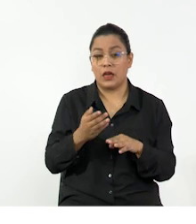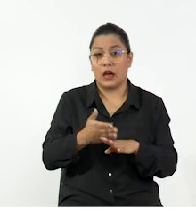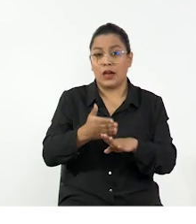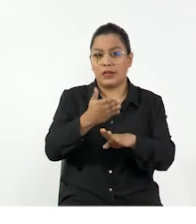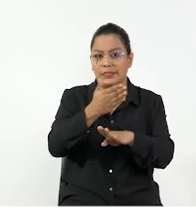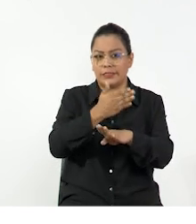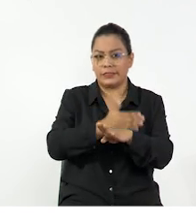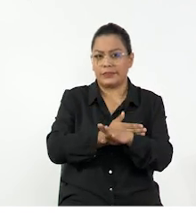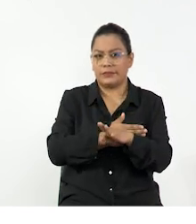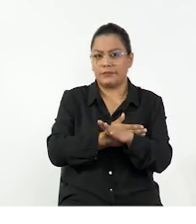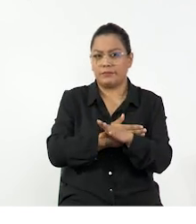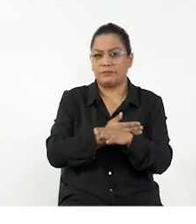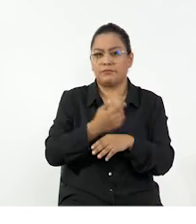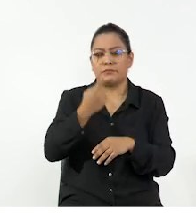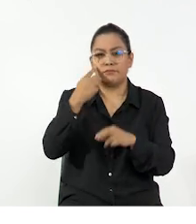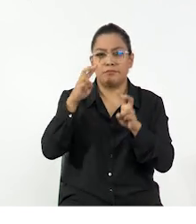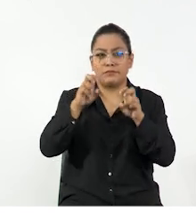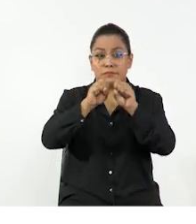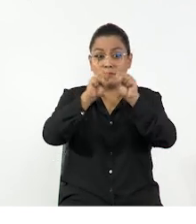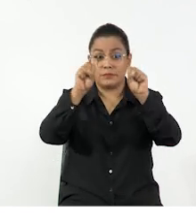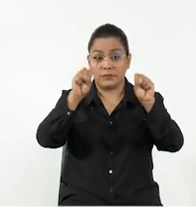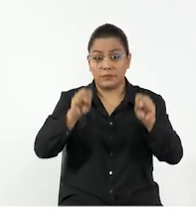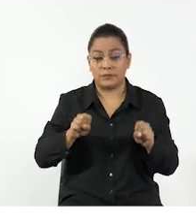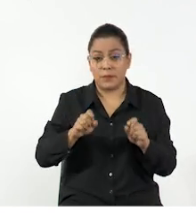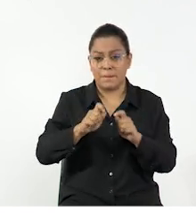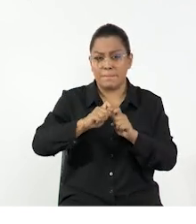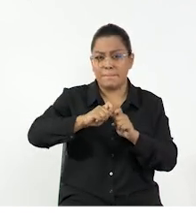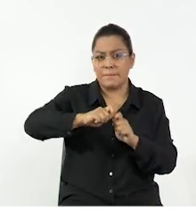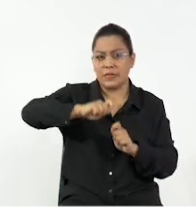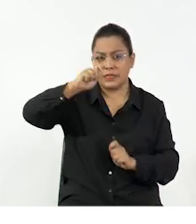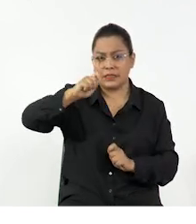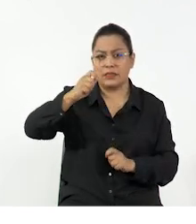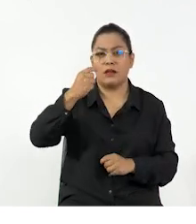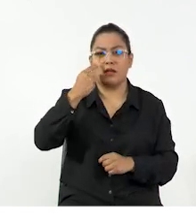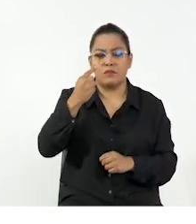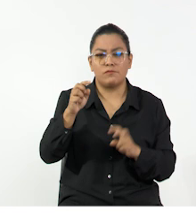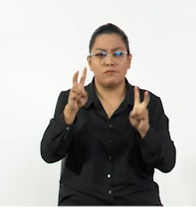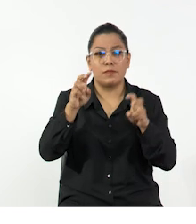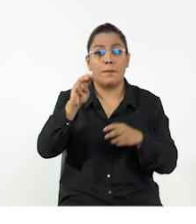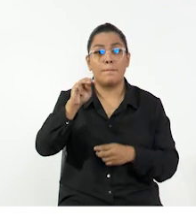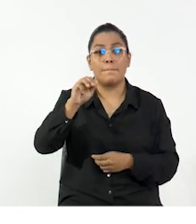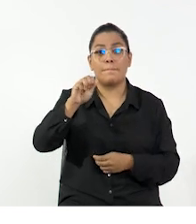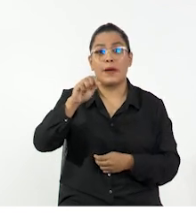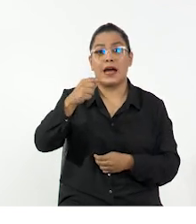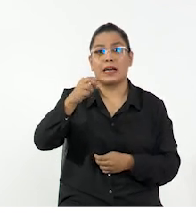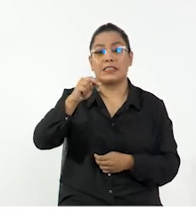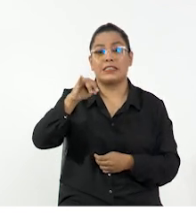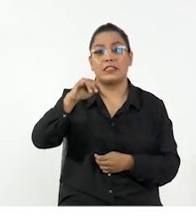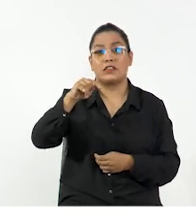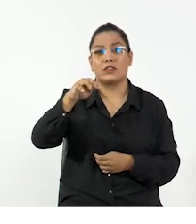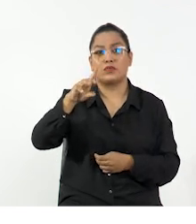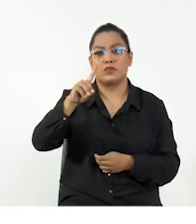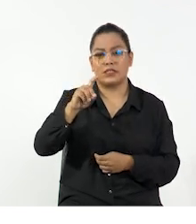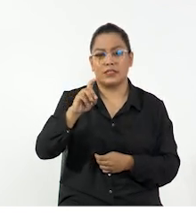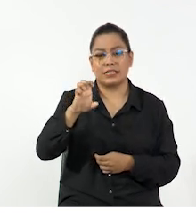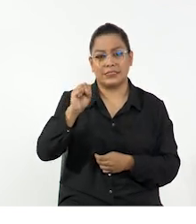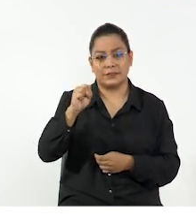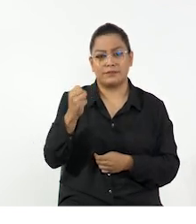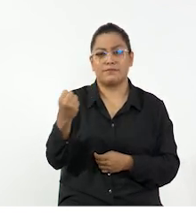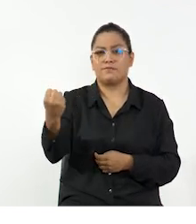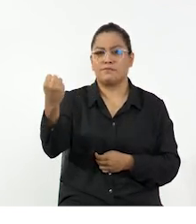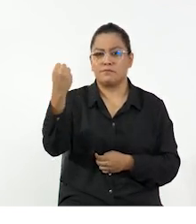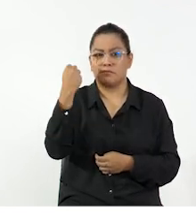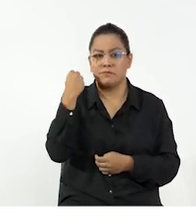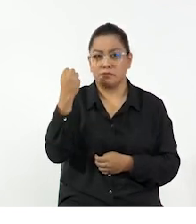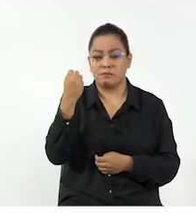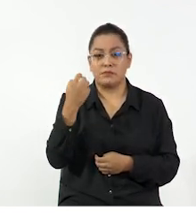específico. Sin embargo, antes de hablar de sistemas métricos, vamos a hablar un poco acerca de las magnitudes. Existen